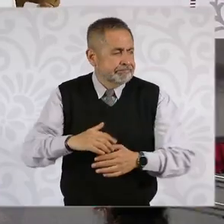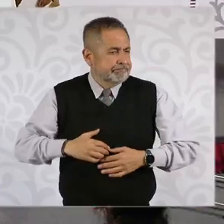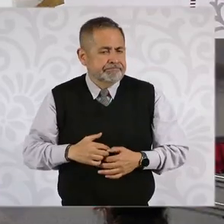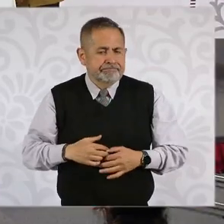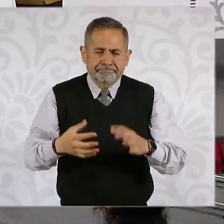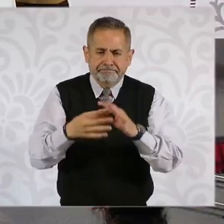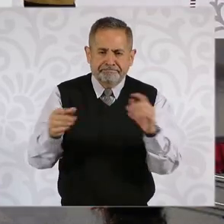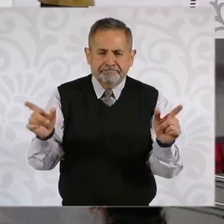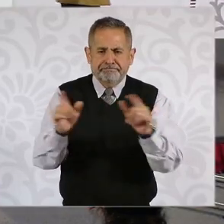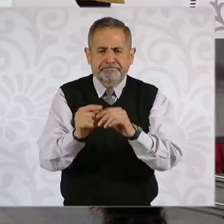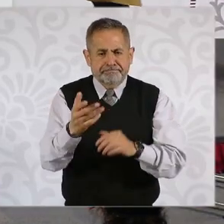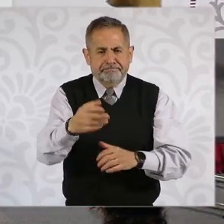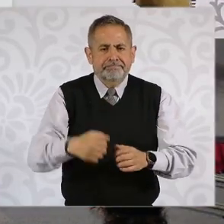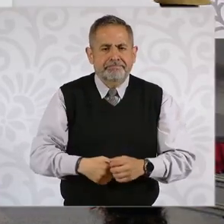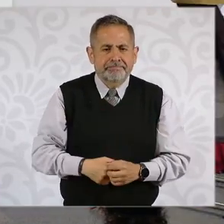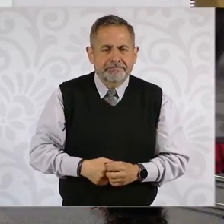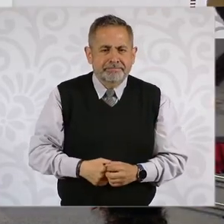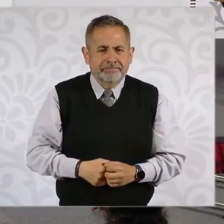presidenta?